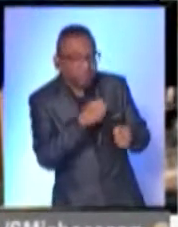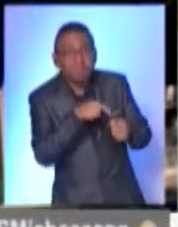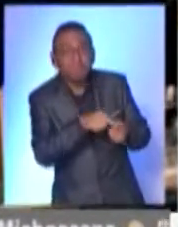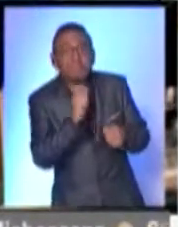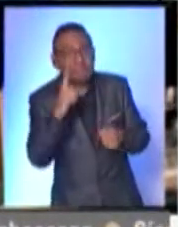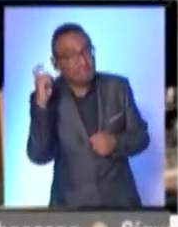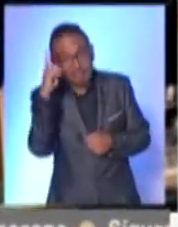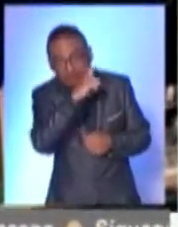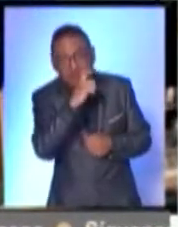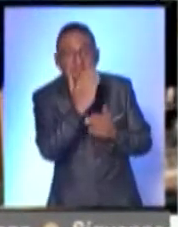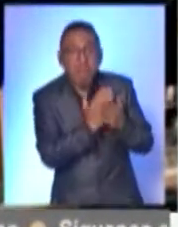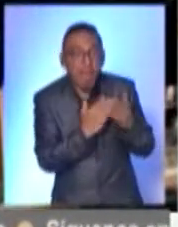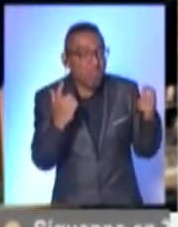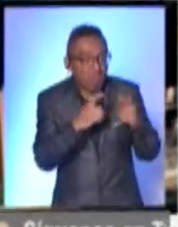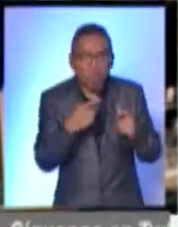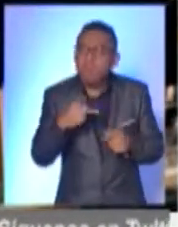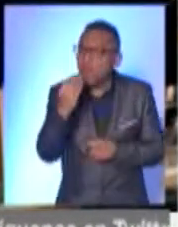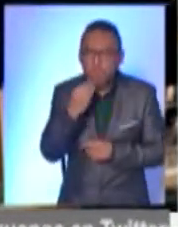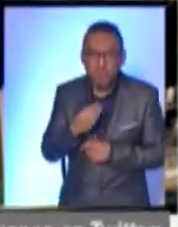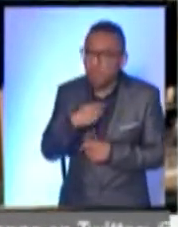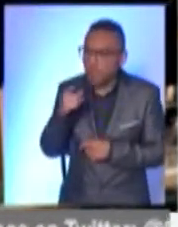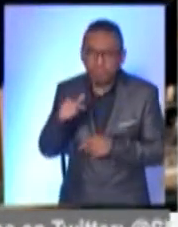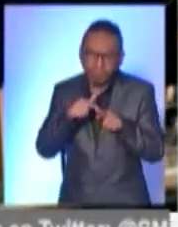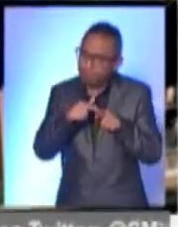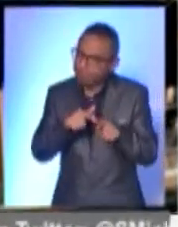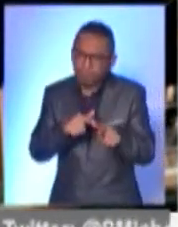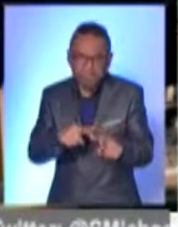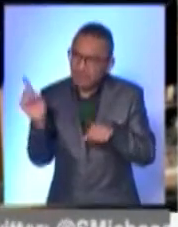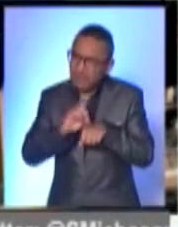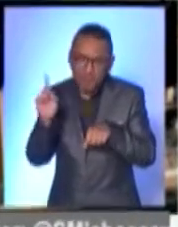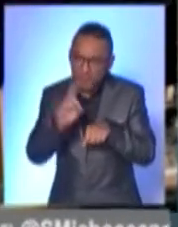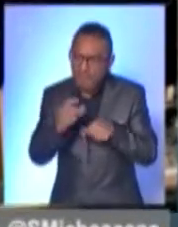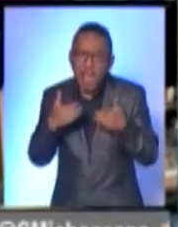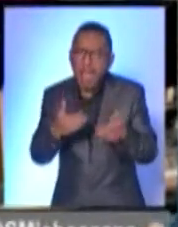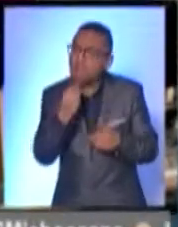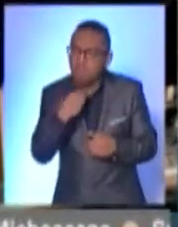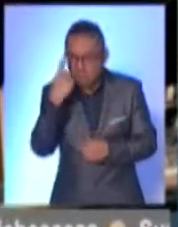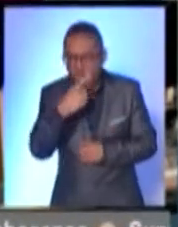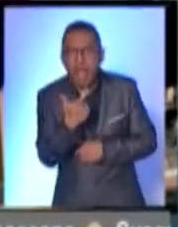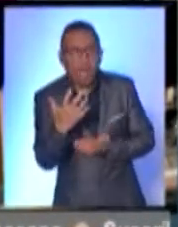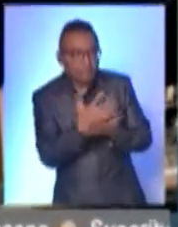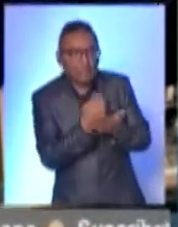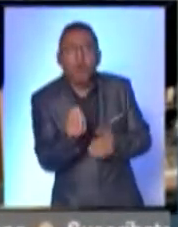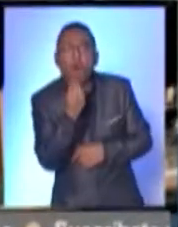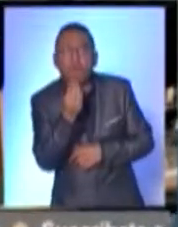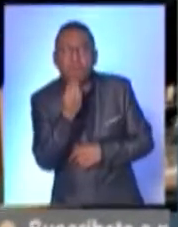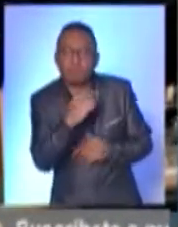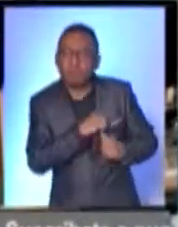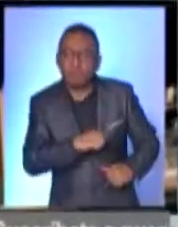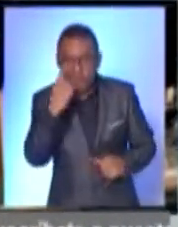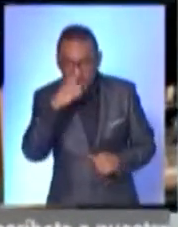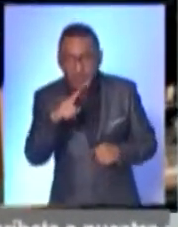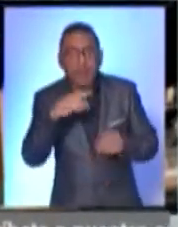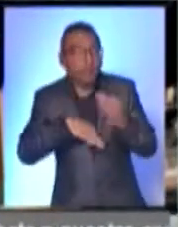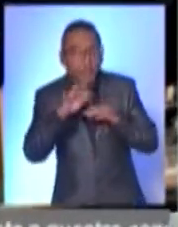complicada, pero aún así, don Abdón no desiste y todos los días sale a la calle a ganarse el sustento, sacándole brillo al caminar de